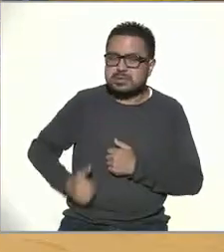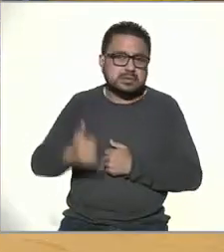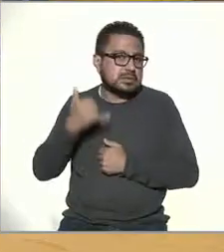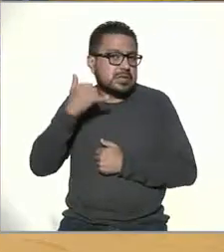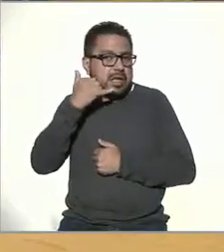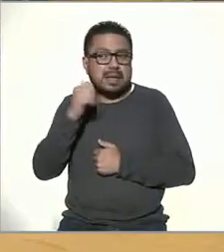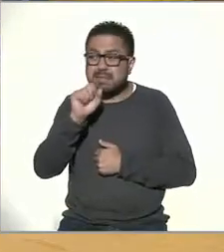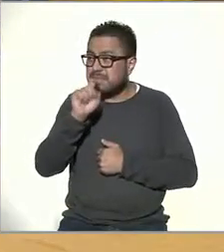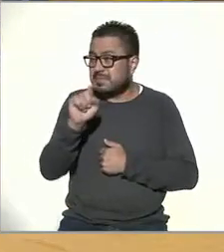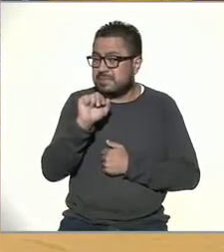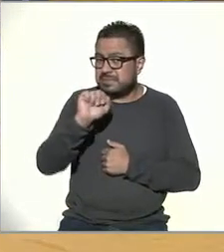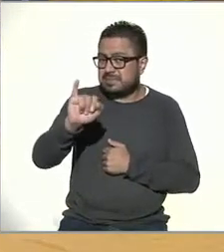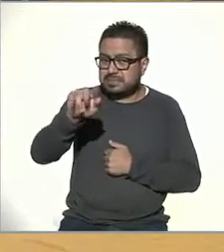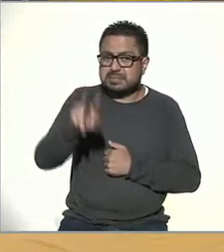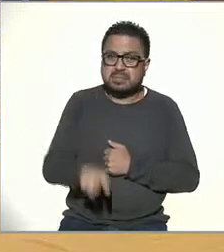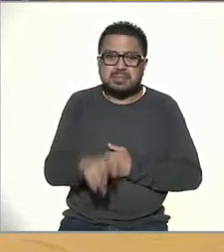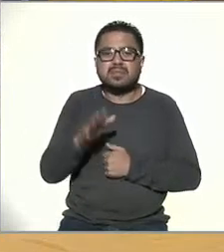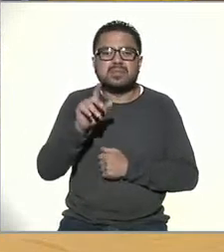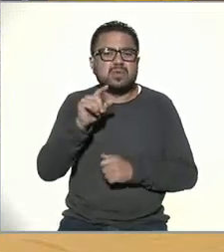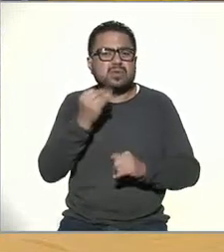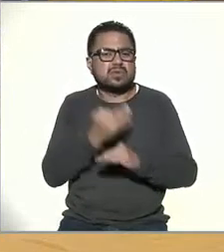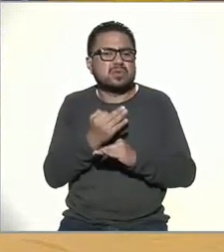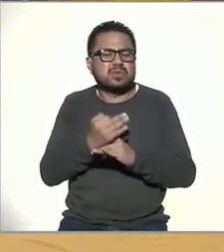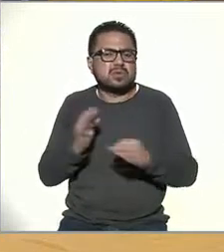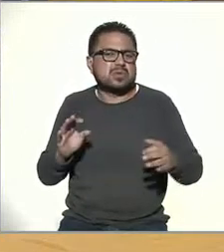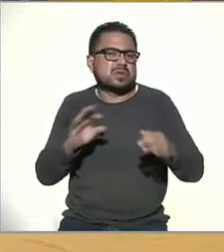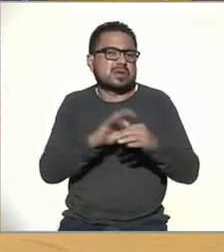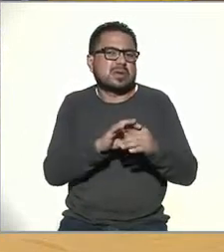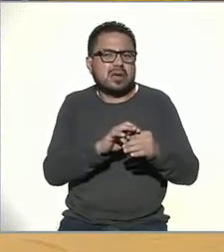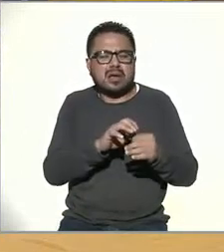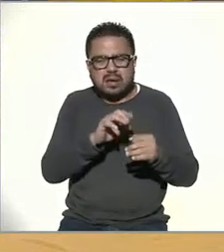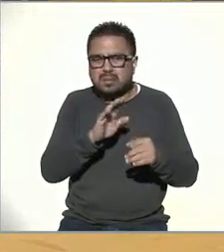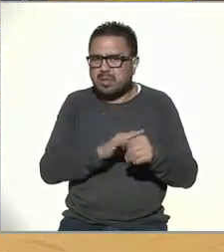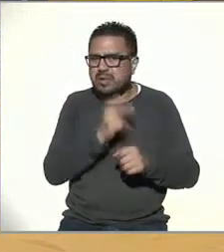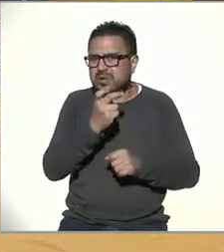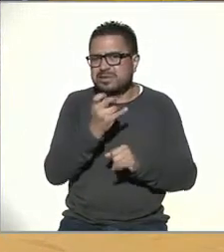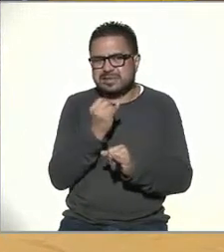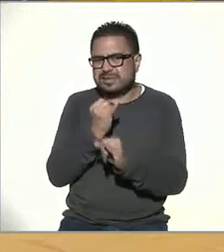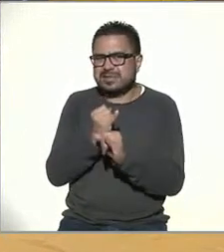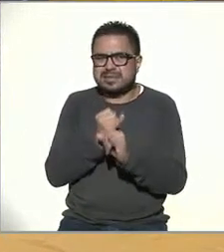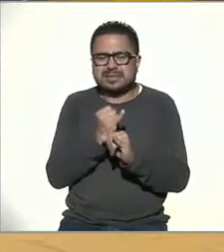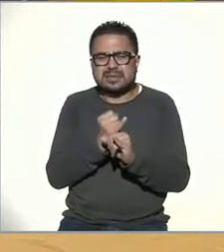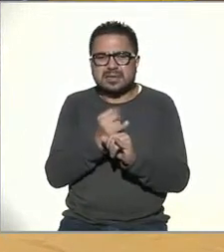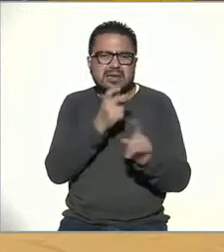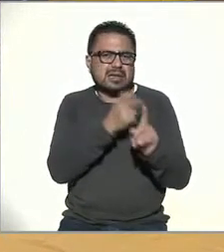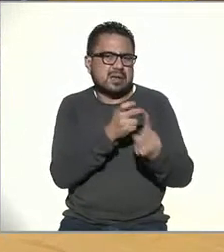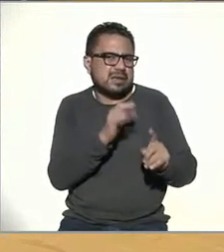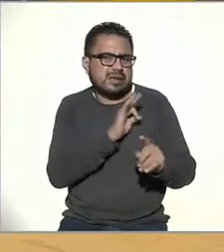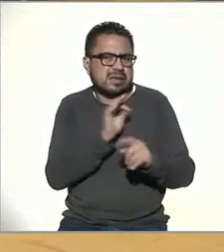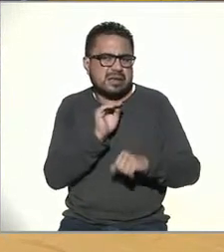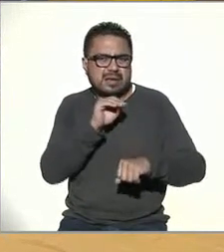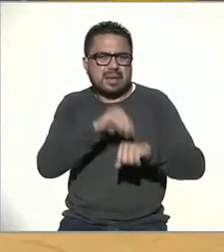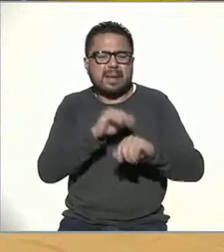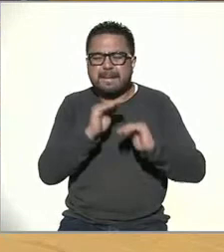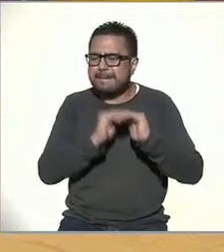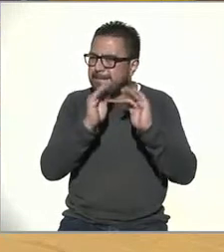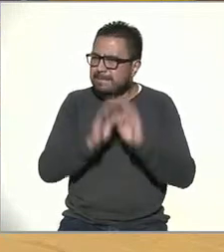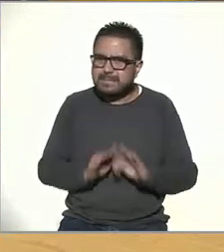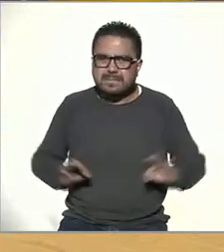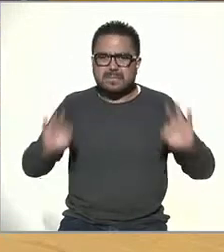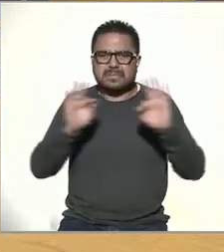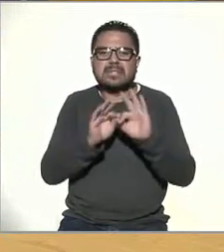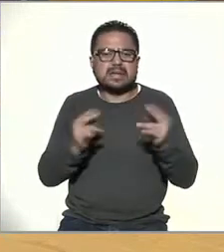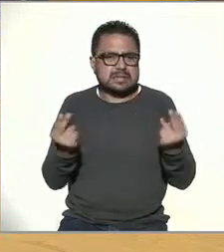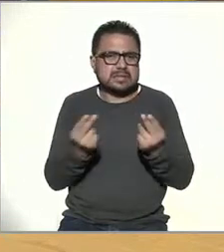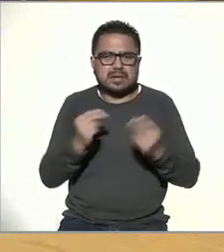Sí, exactamente. Ahora tiene que ver con una cuestión de portabilidad. Por eso Internet se volvió un medio tan importante y tan